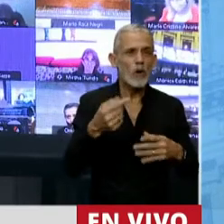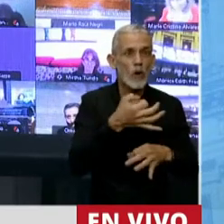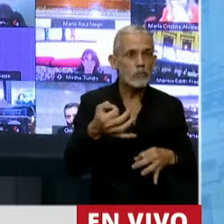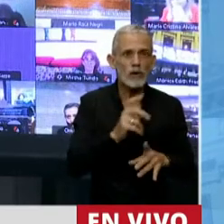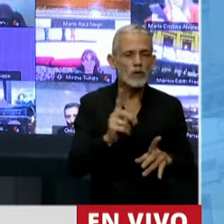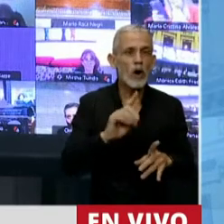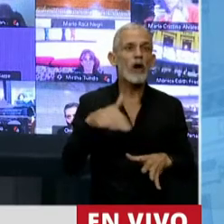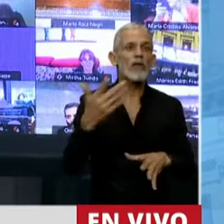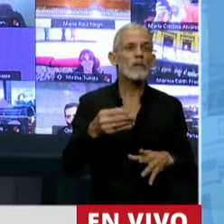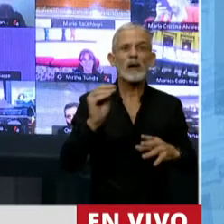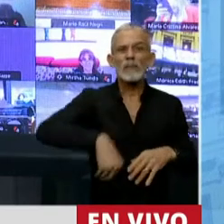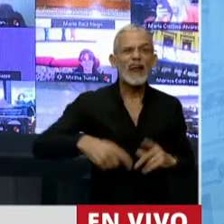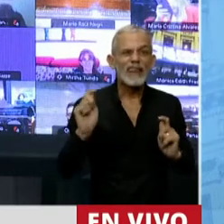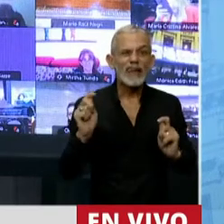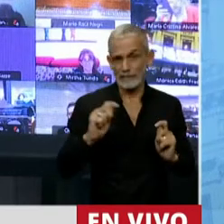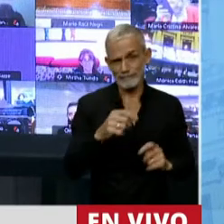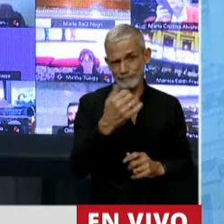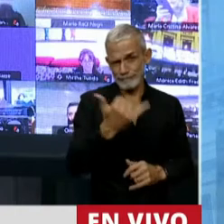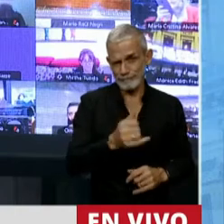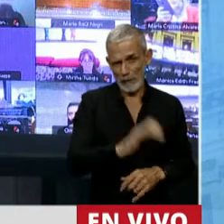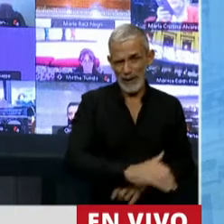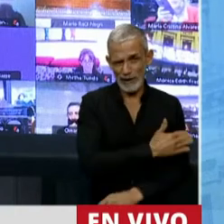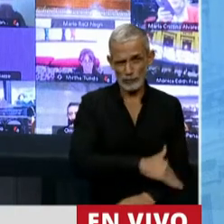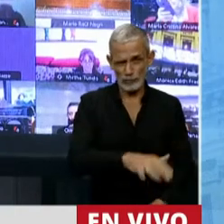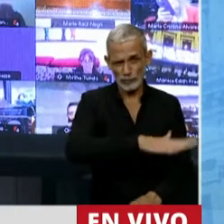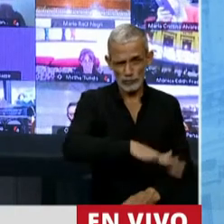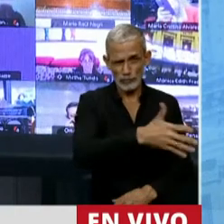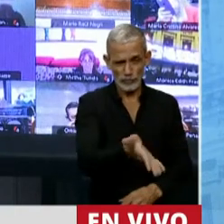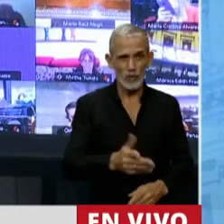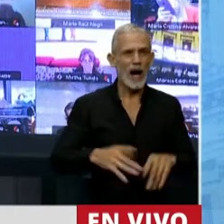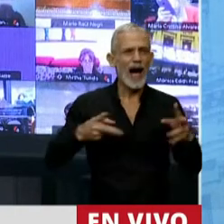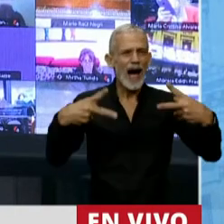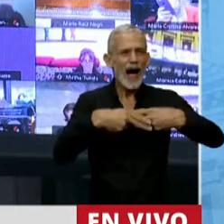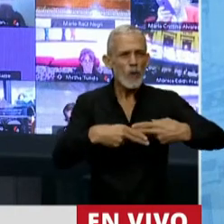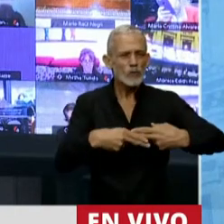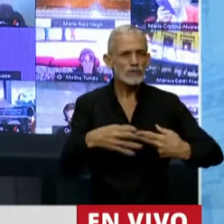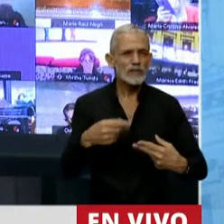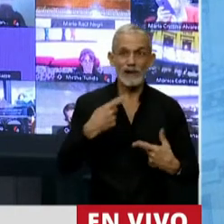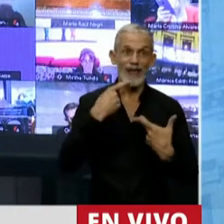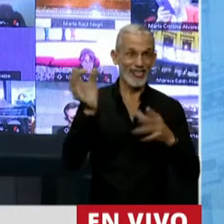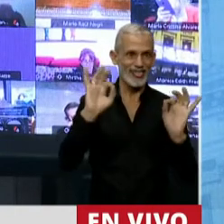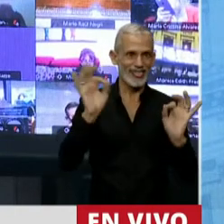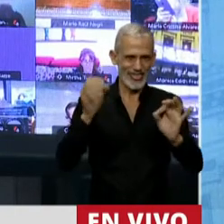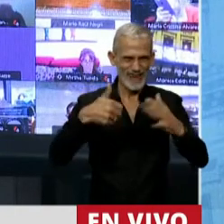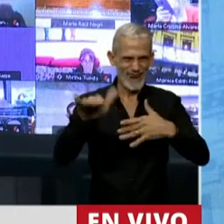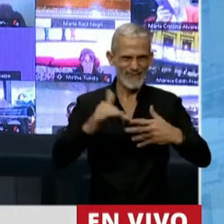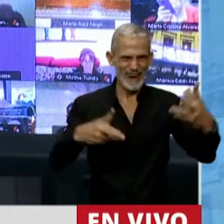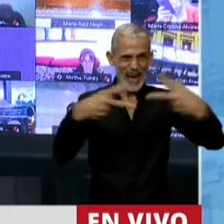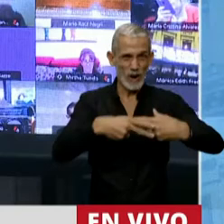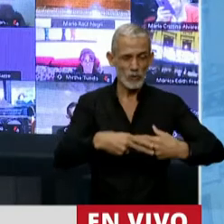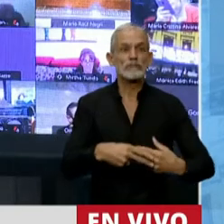terminan perdiendo los que menos tienen. Porque los ajustes, cuando no dice que los va a hacer